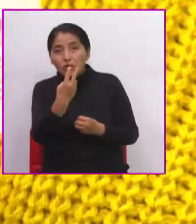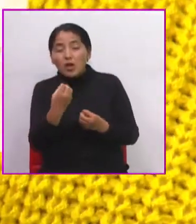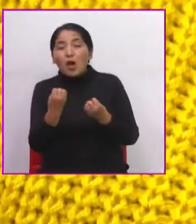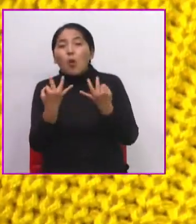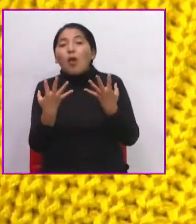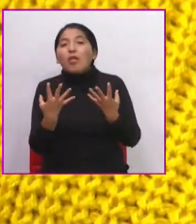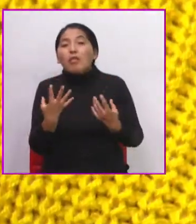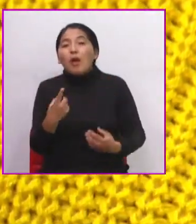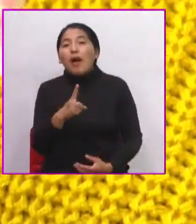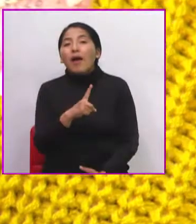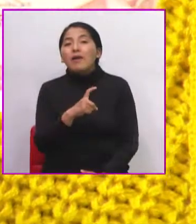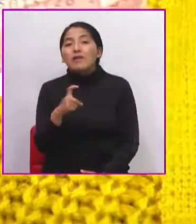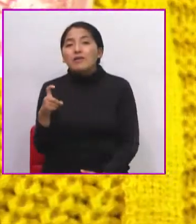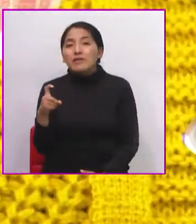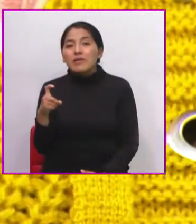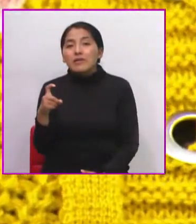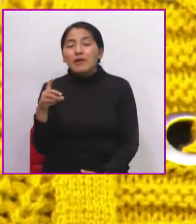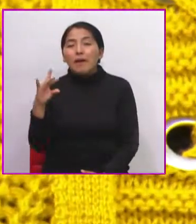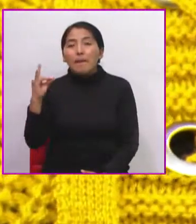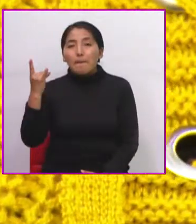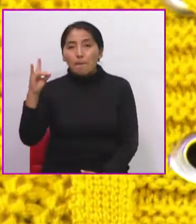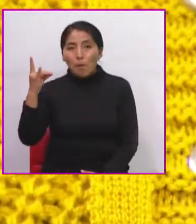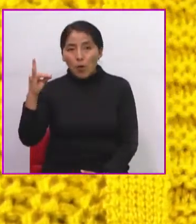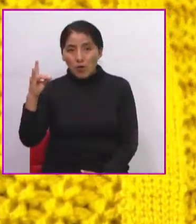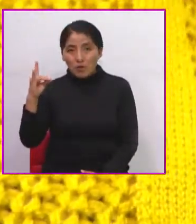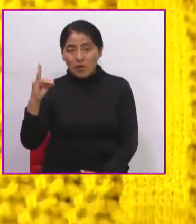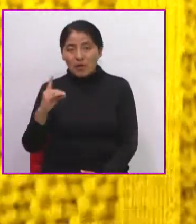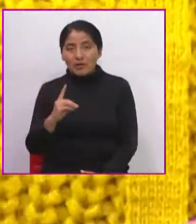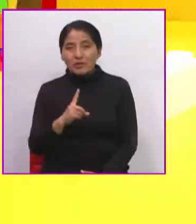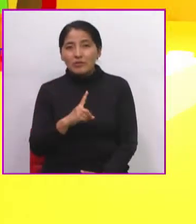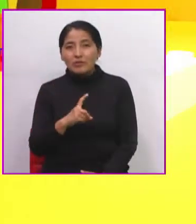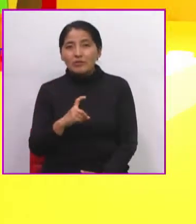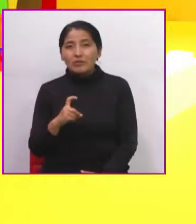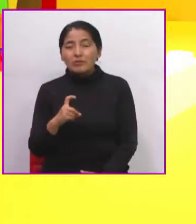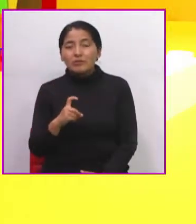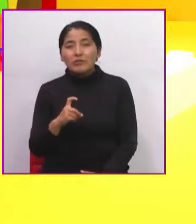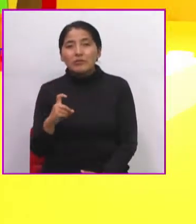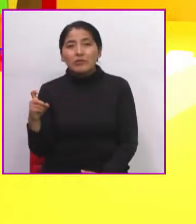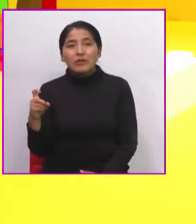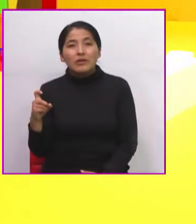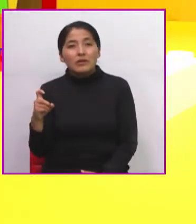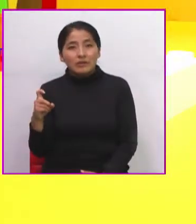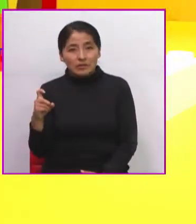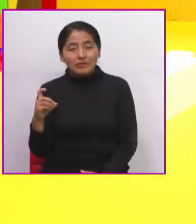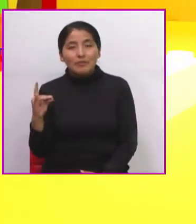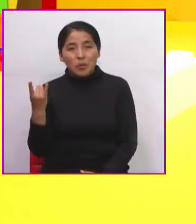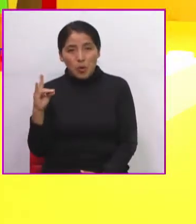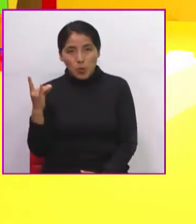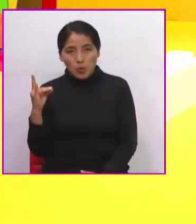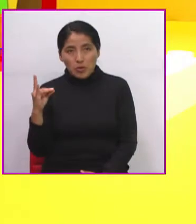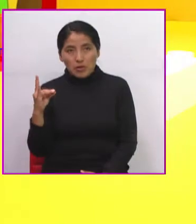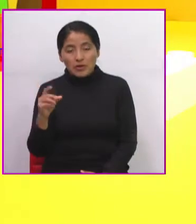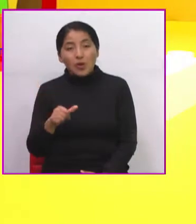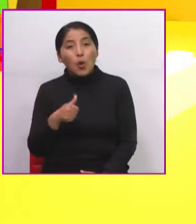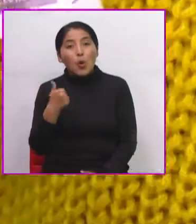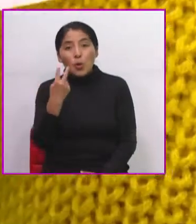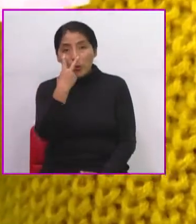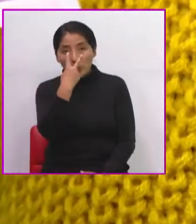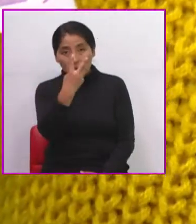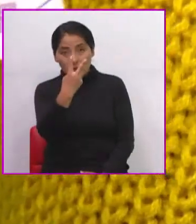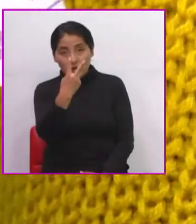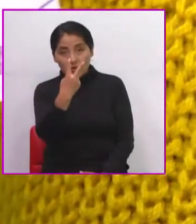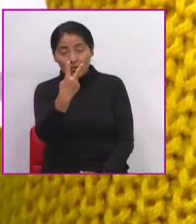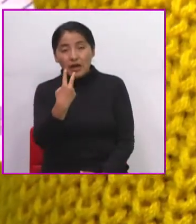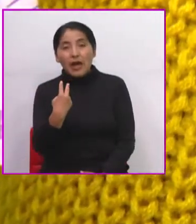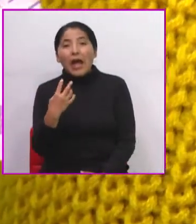billete de 100, ¿no? Anverse y Reverse. Acá tengo otro billete, que es el billete de